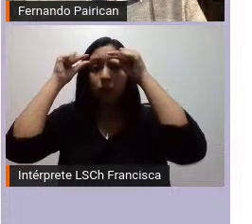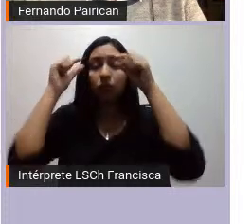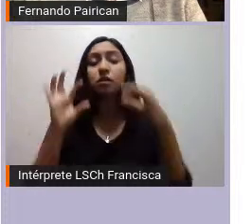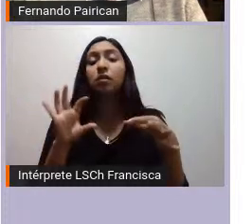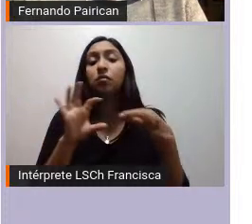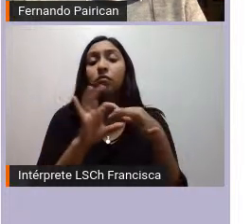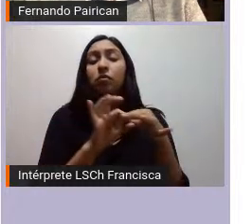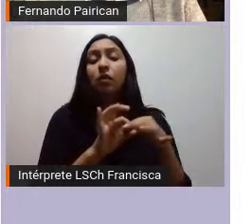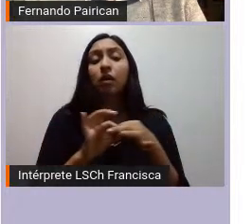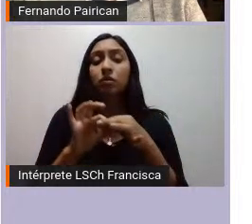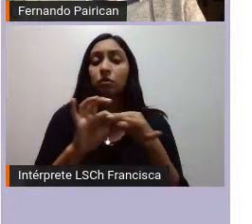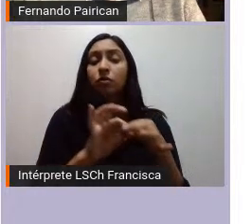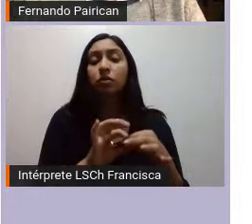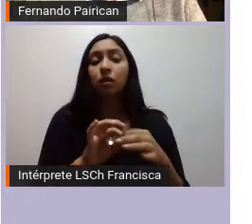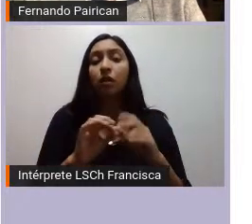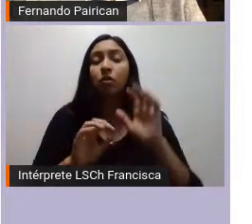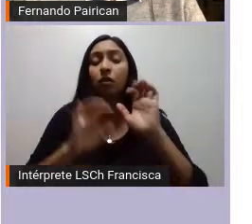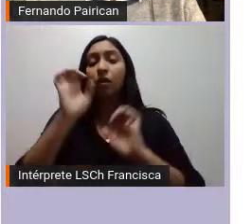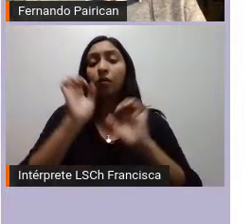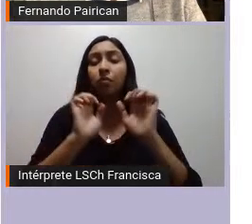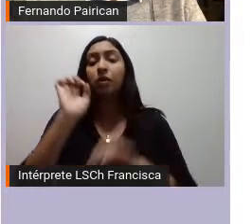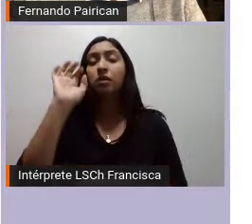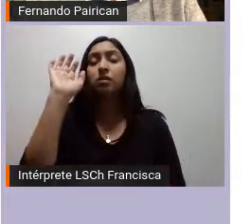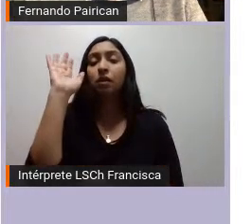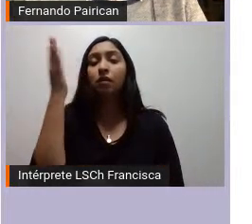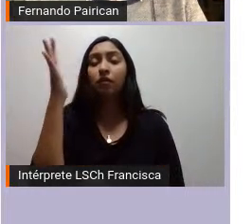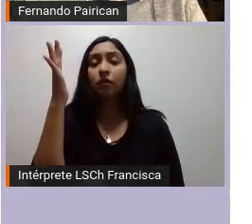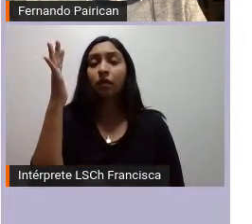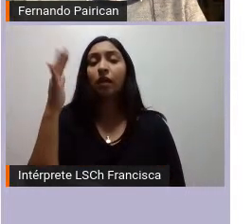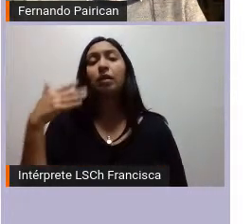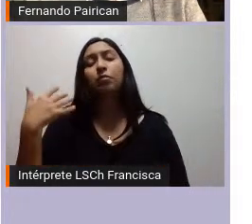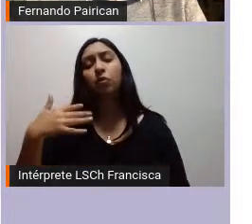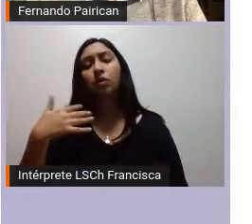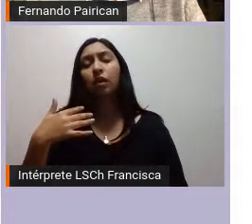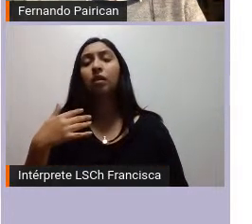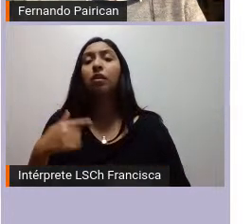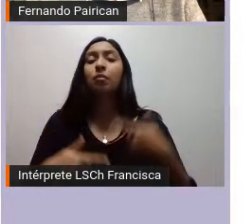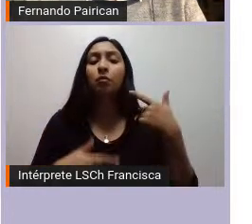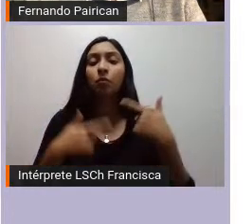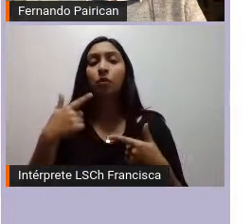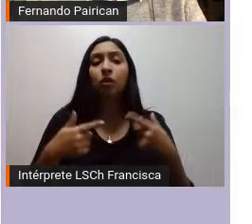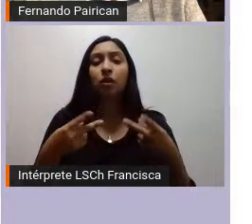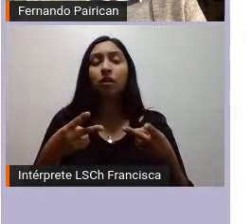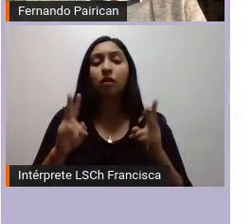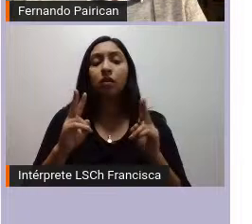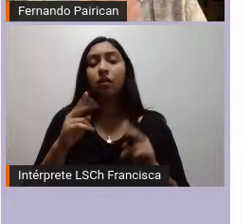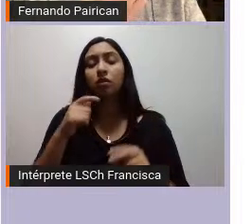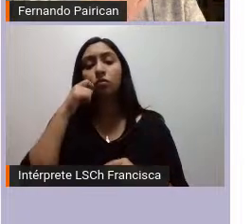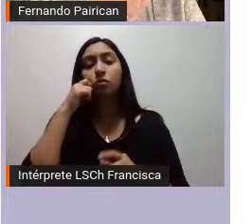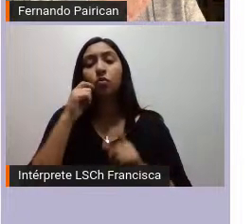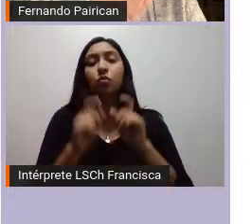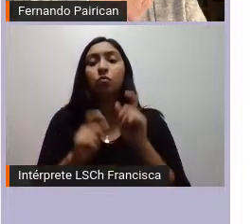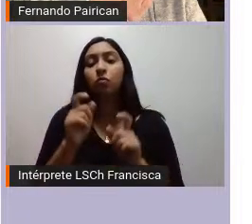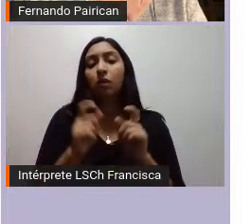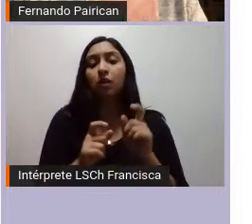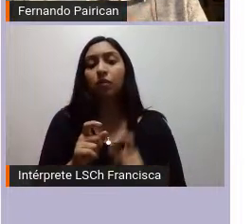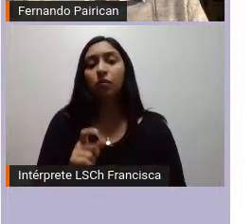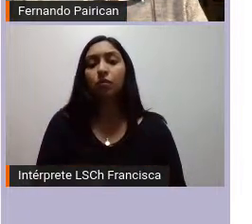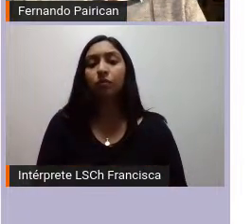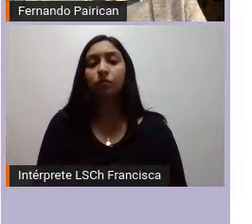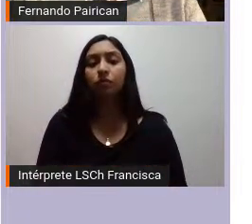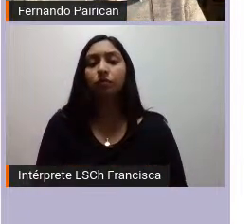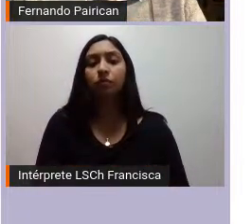es clave una política de derecho humano para porque no es no es razonable no es sano